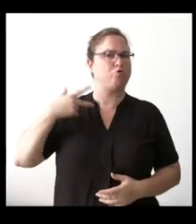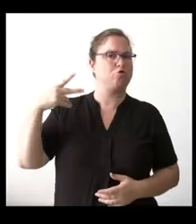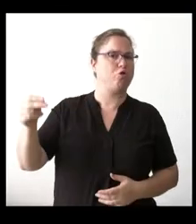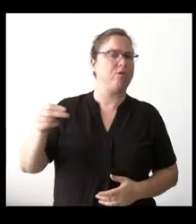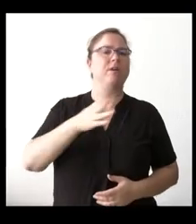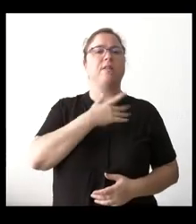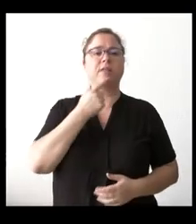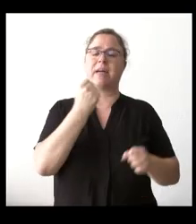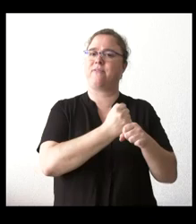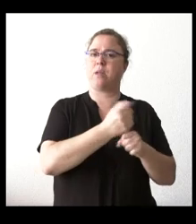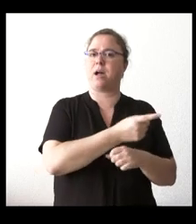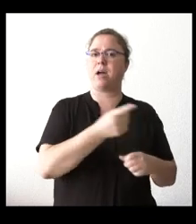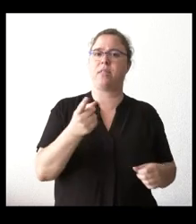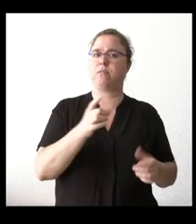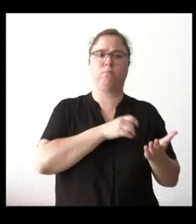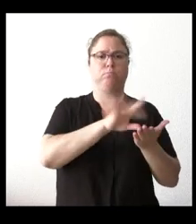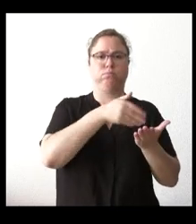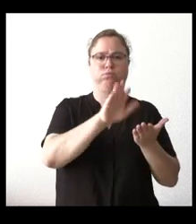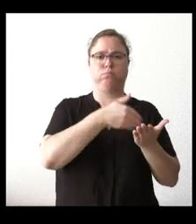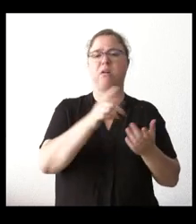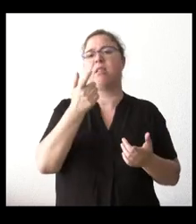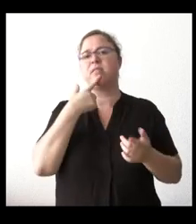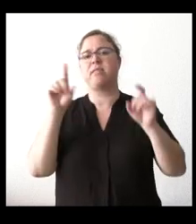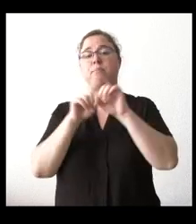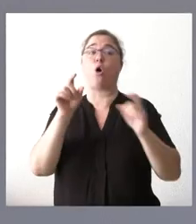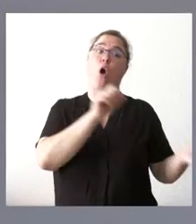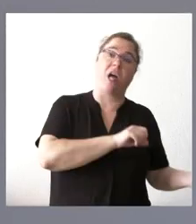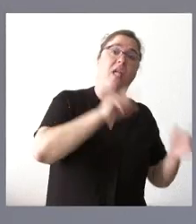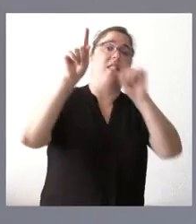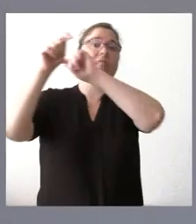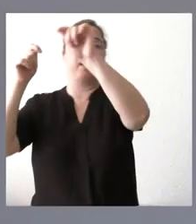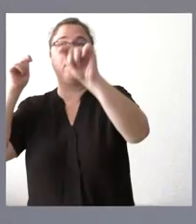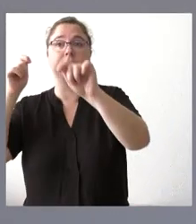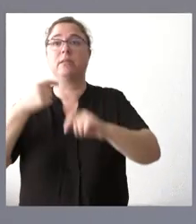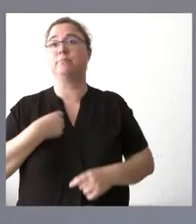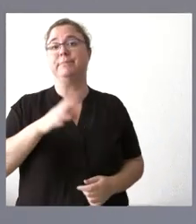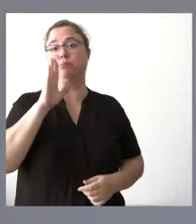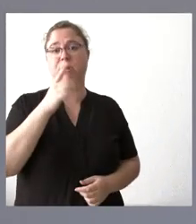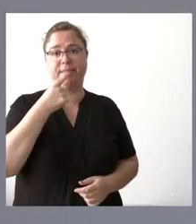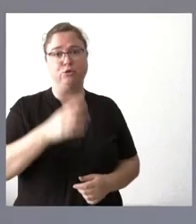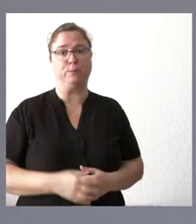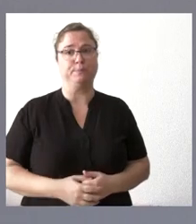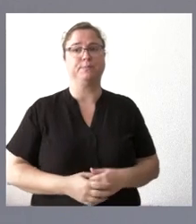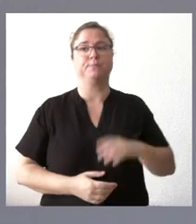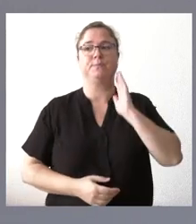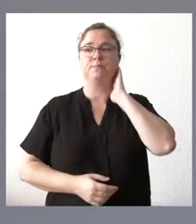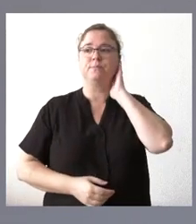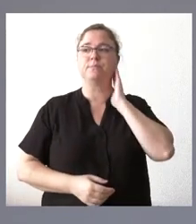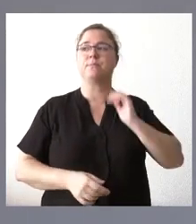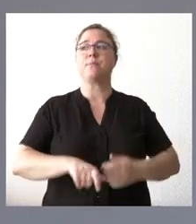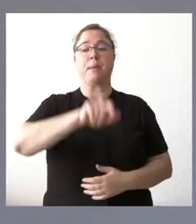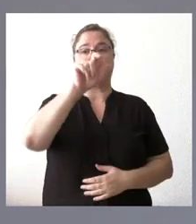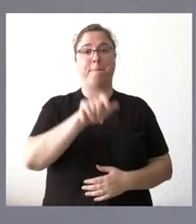trabajadores van a ser despedidos o a Zaragoza. Pues es lo que yo le señalaba, que las personas